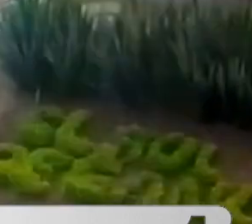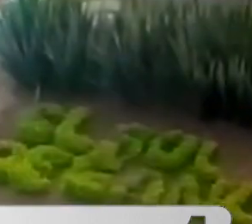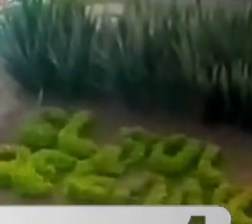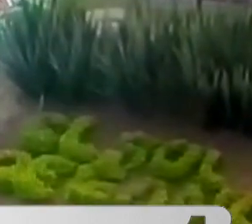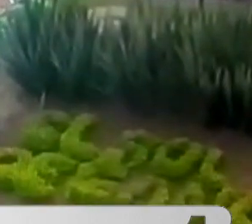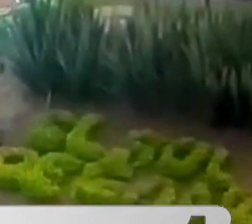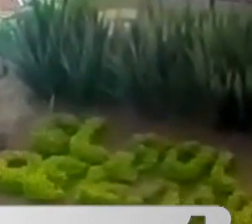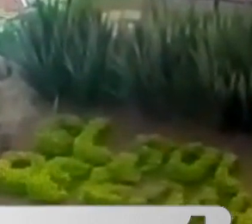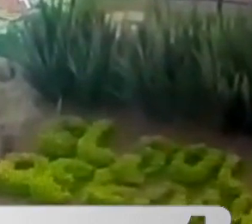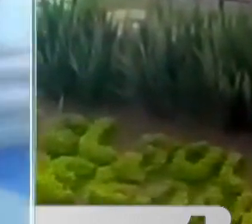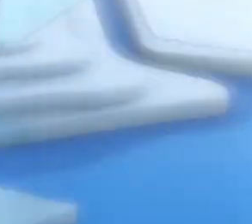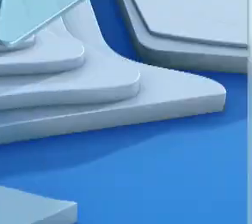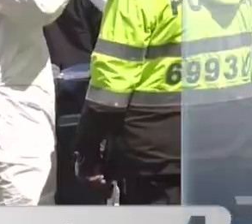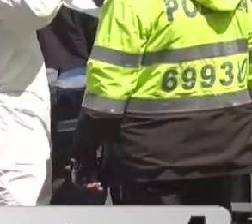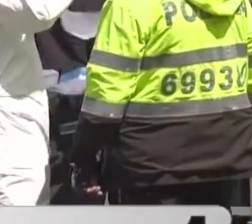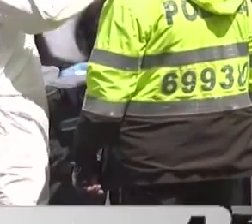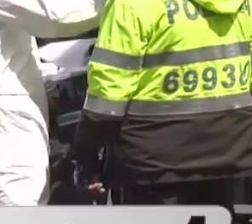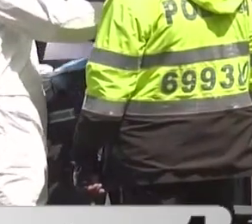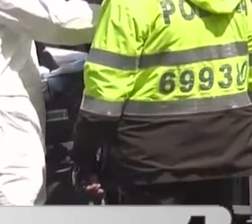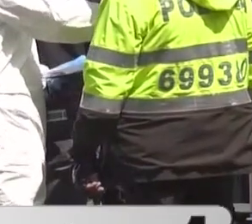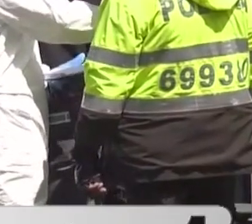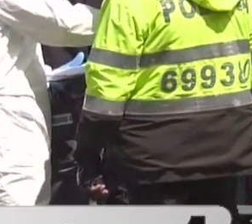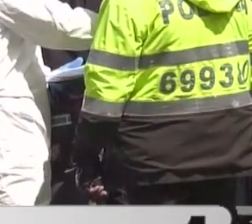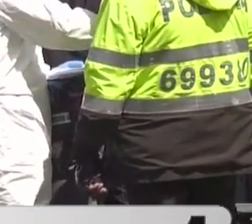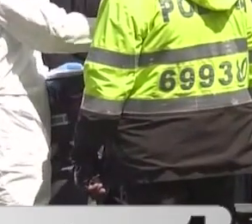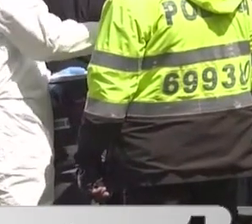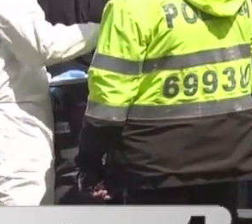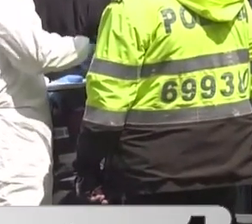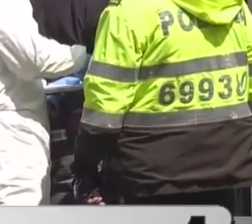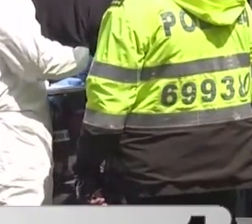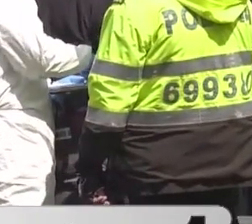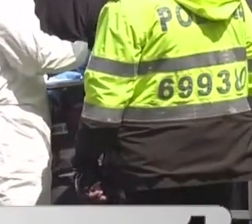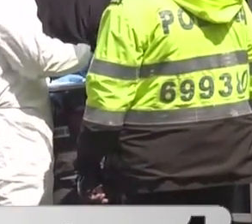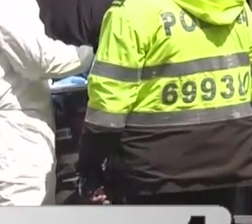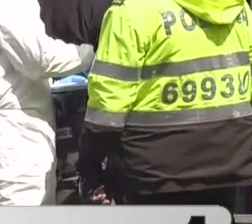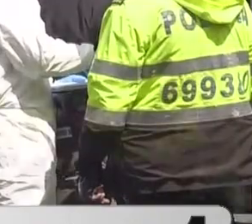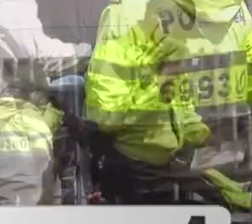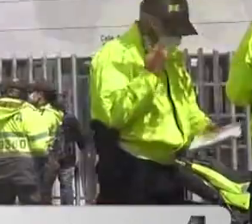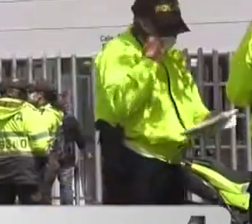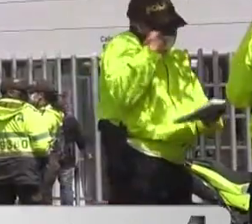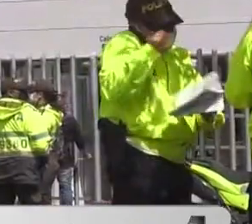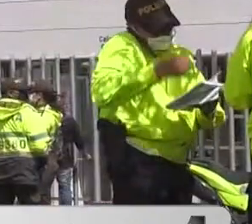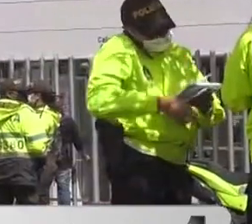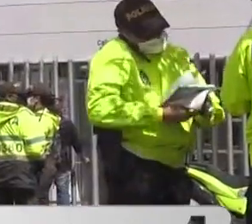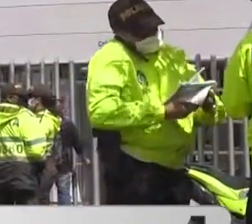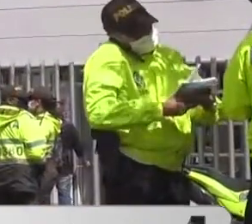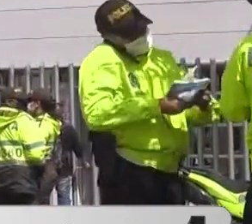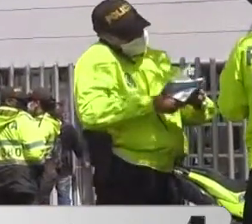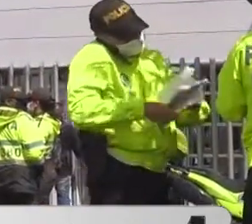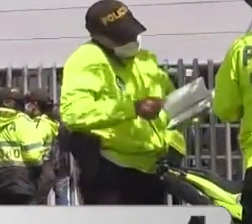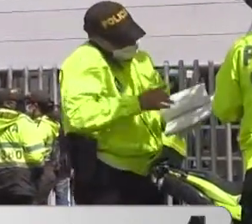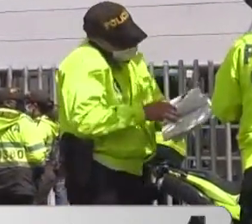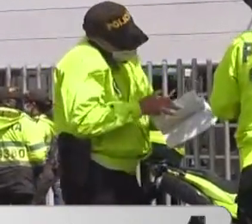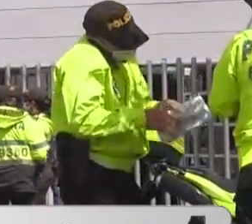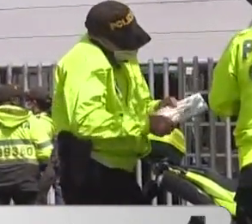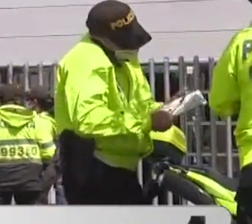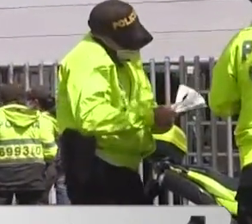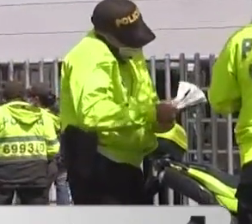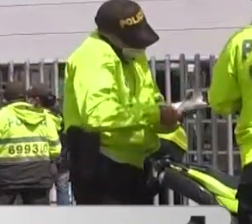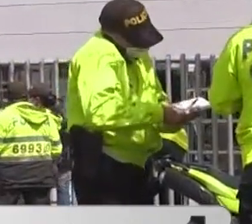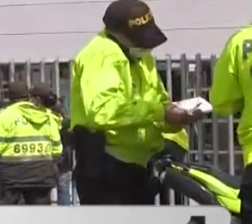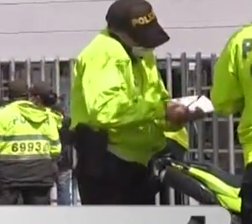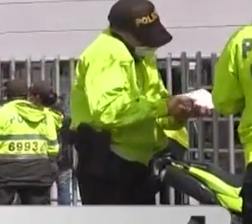y emprende la huida Hombre muere por explosión en clínica de Bogotá, estaba en una cámara